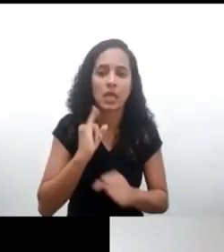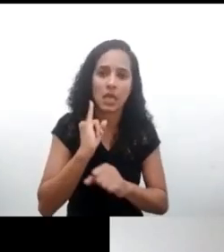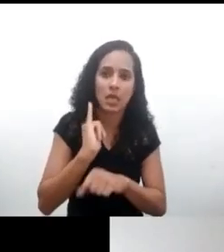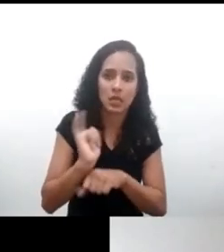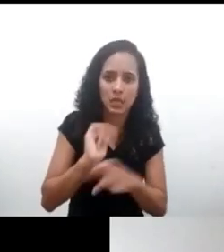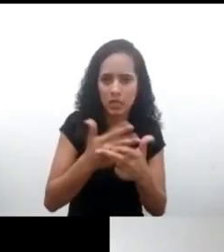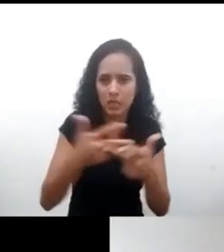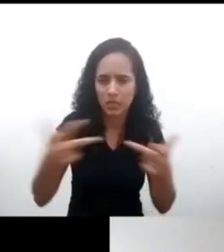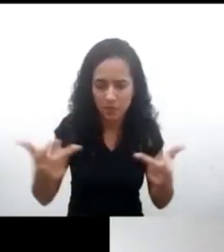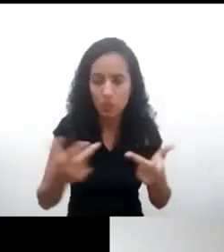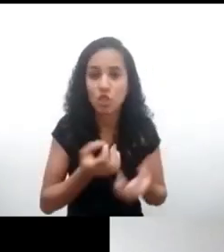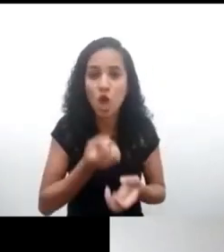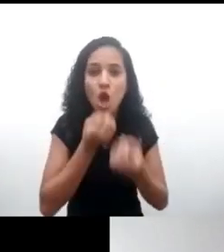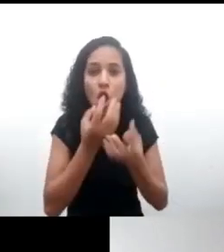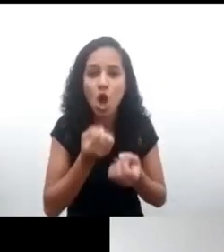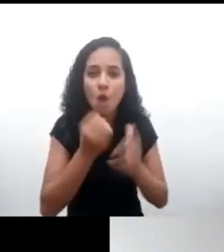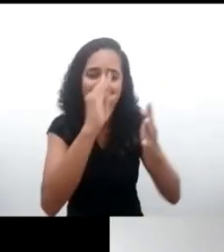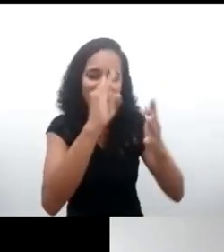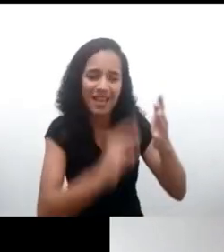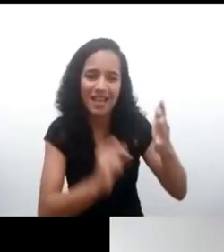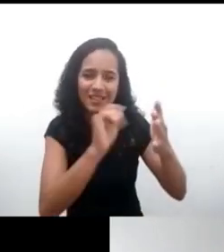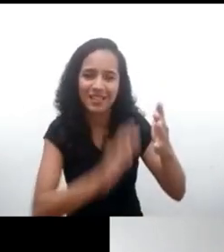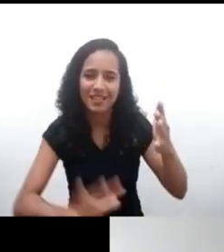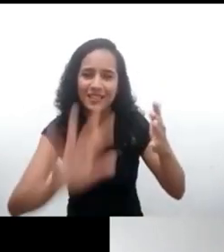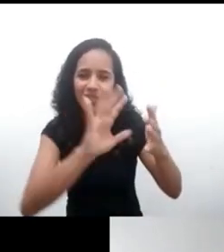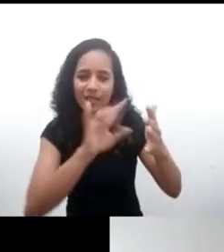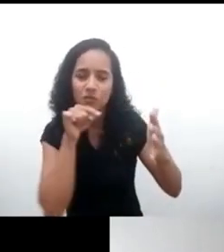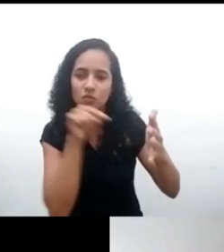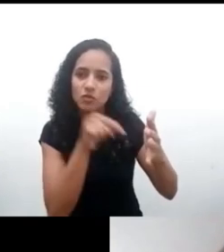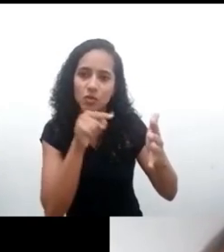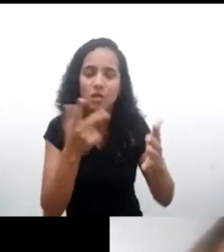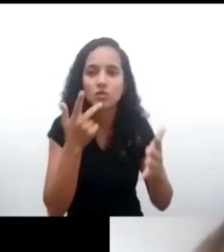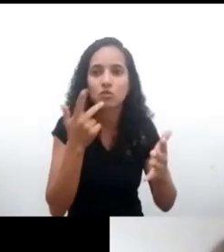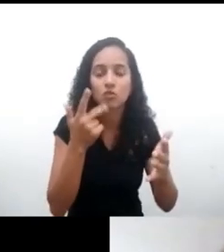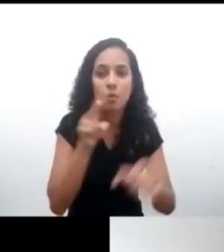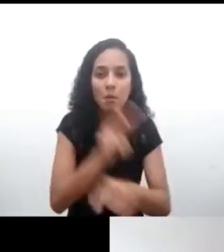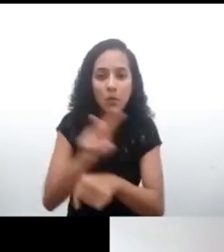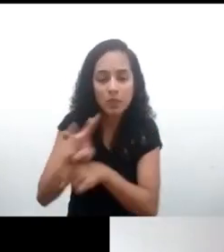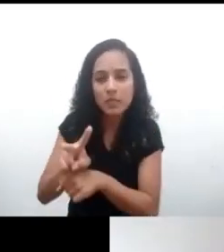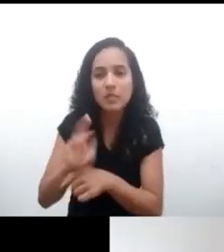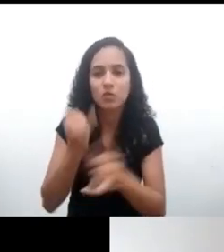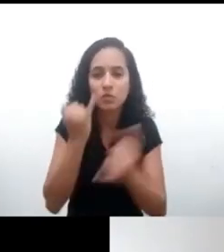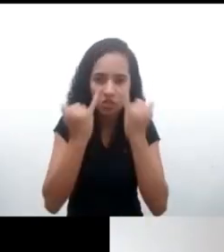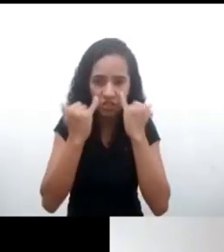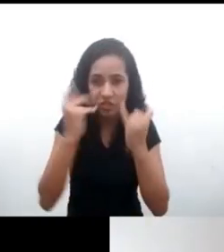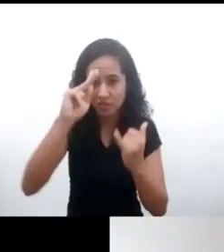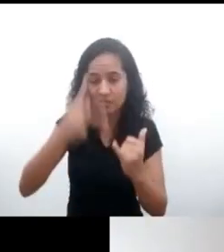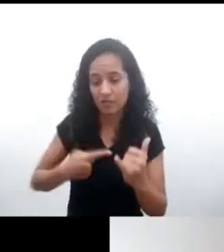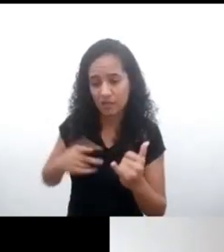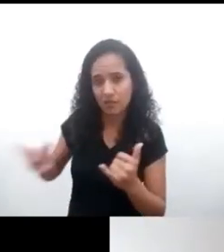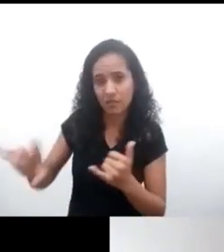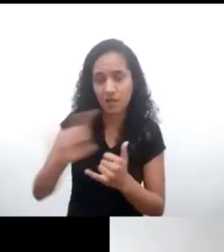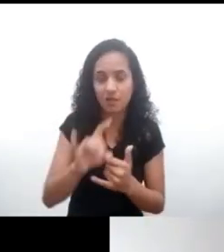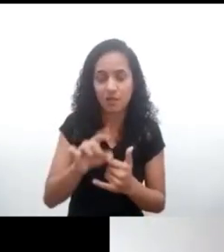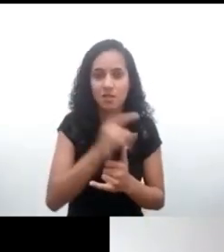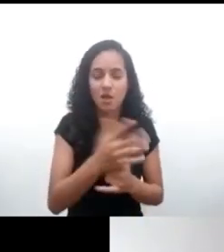la aplicación y la efectividad de esta observación general, la discusión sobre la posibilidad de autoridad de protección de datos,